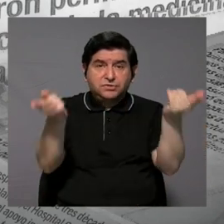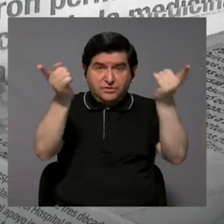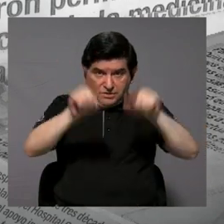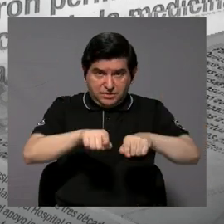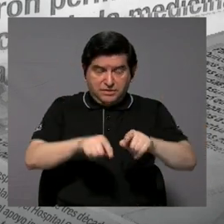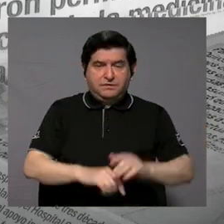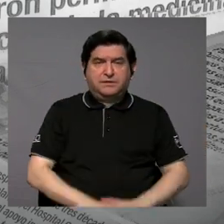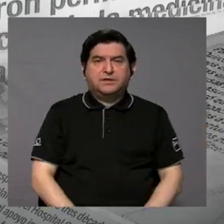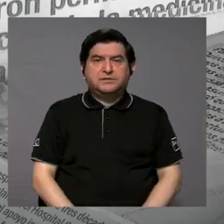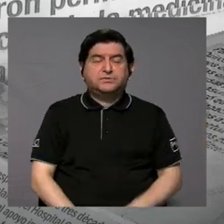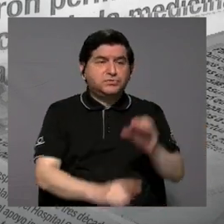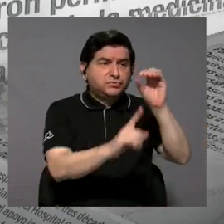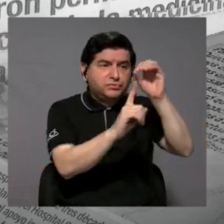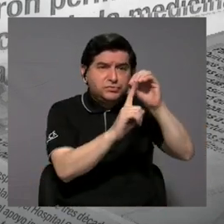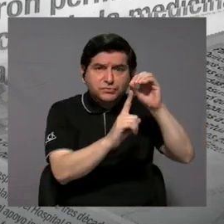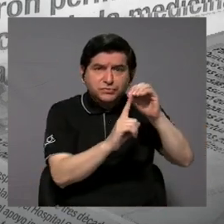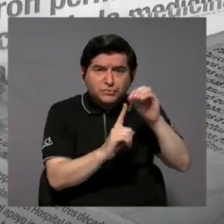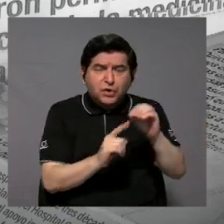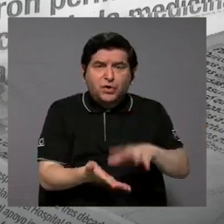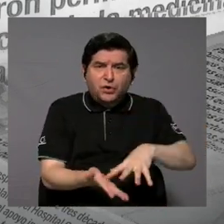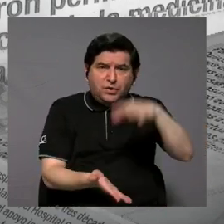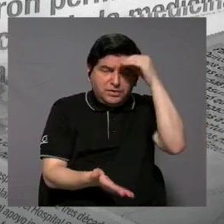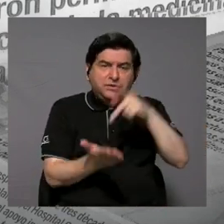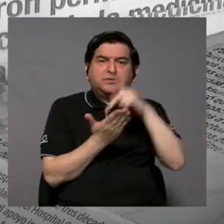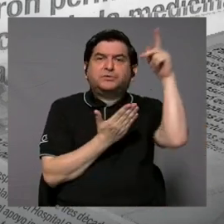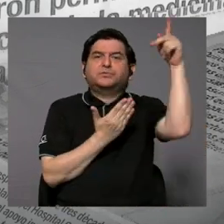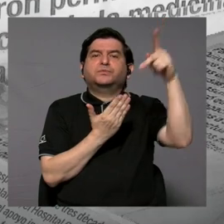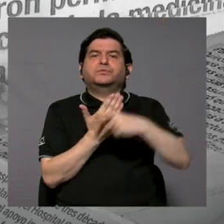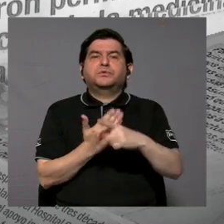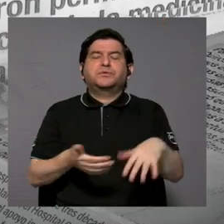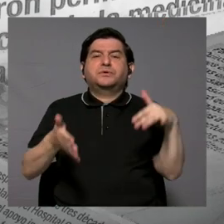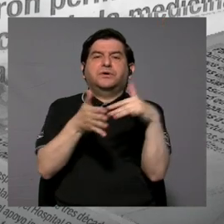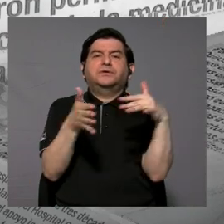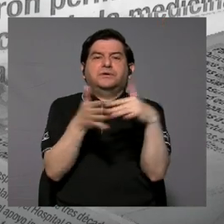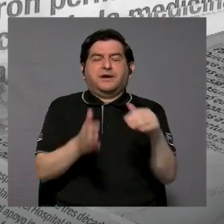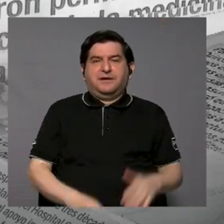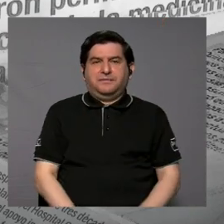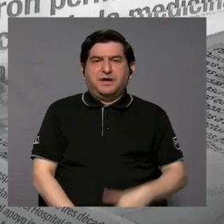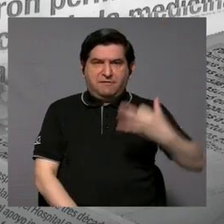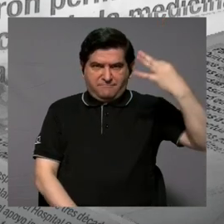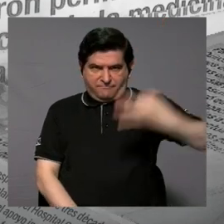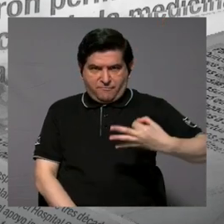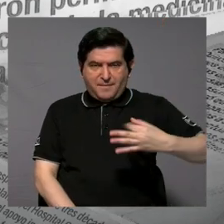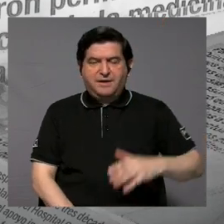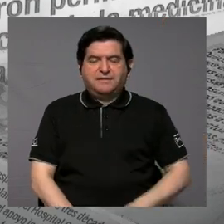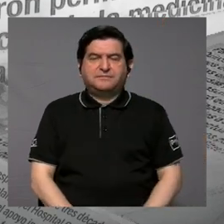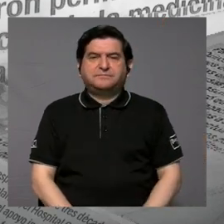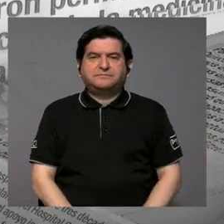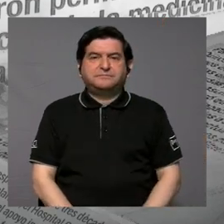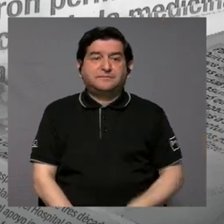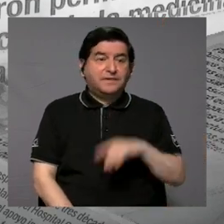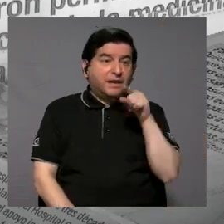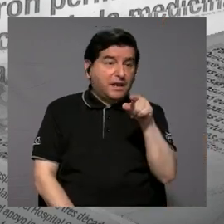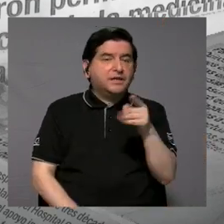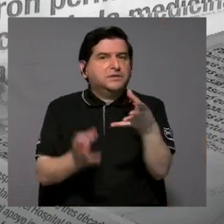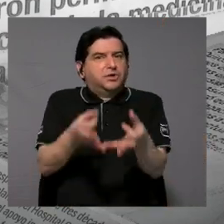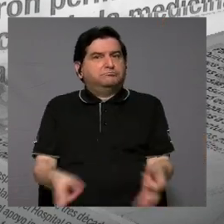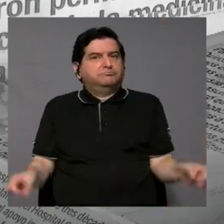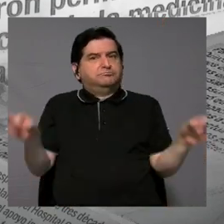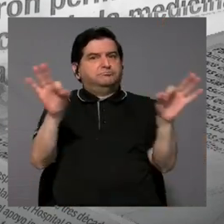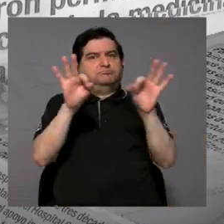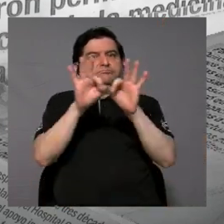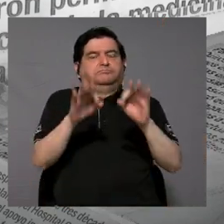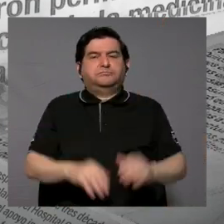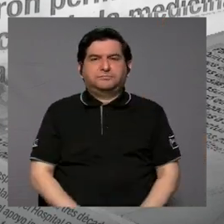caso como este, los objetivos de aprendizaje de un programa de estudios formal. Eso es sumamente